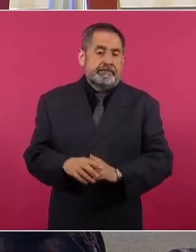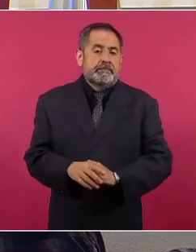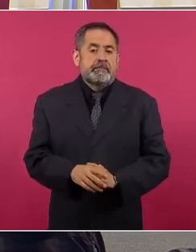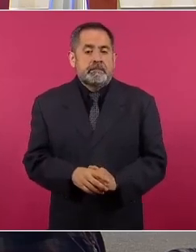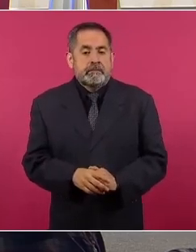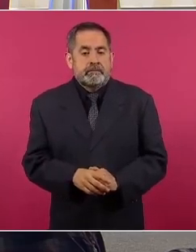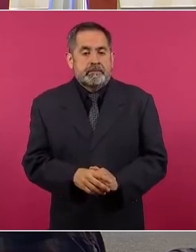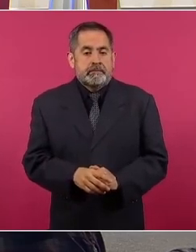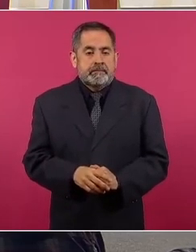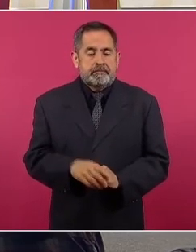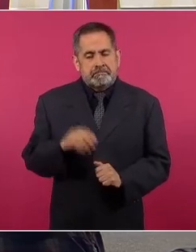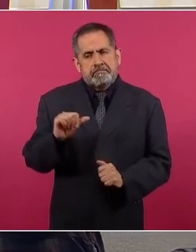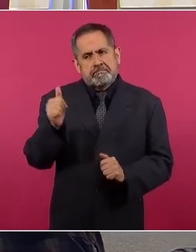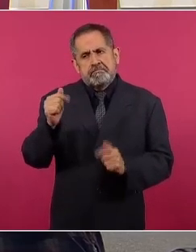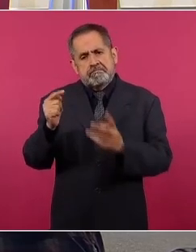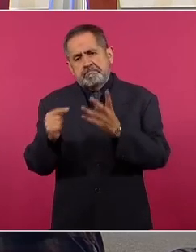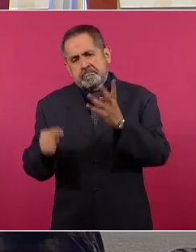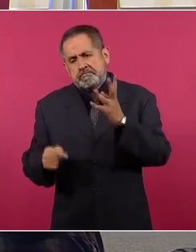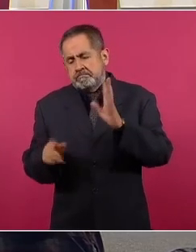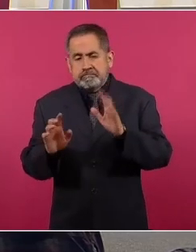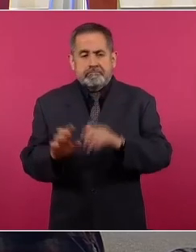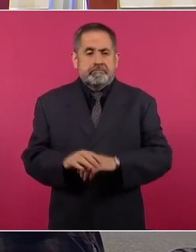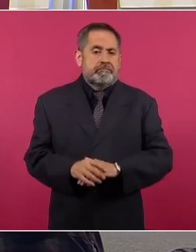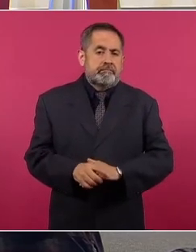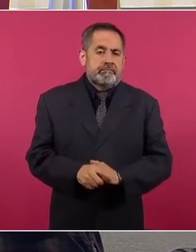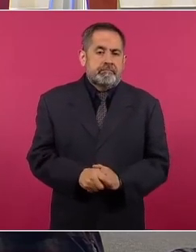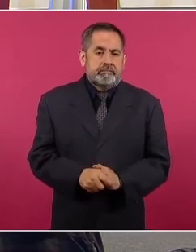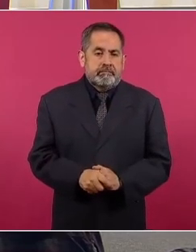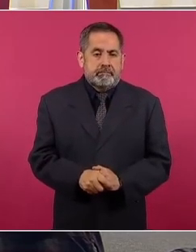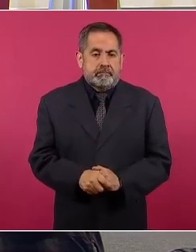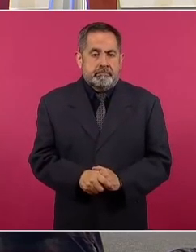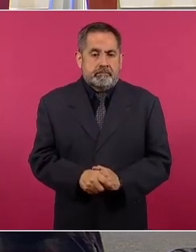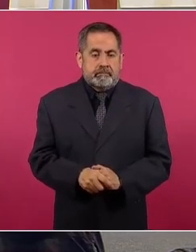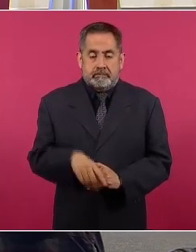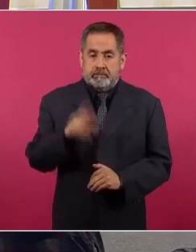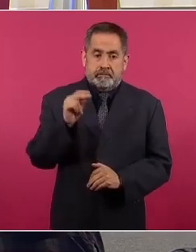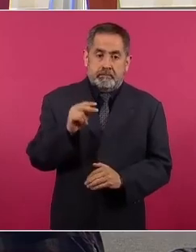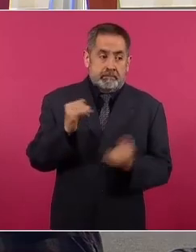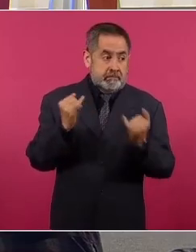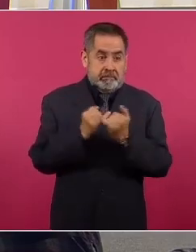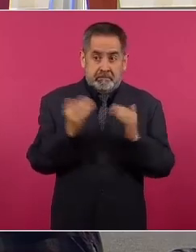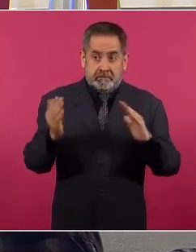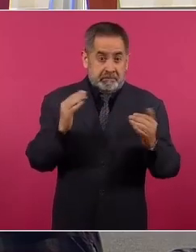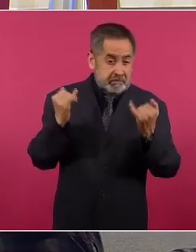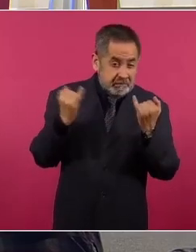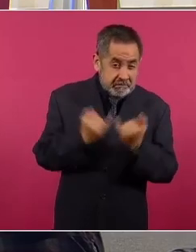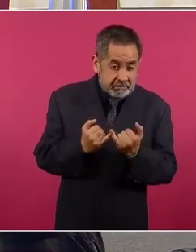Y otros alimentos. Pero no estamos iguales.